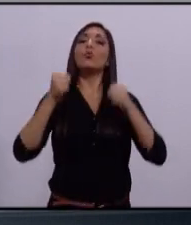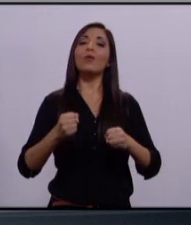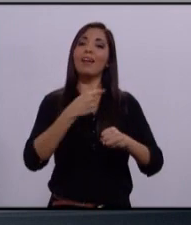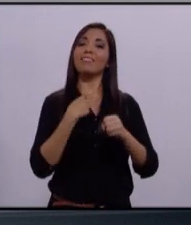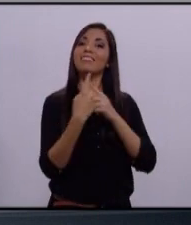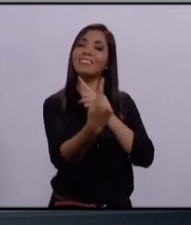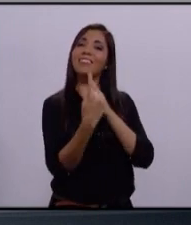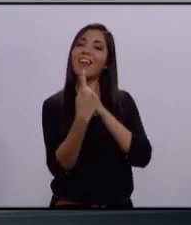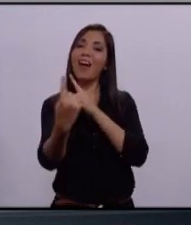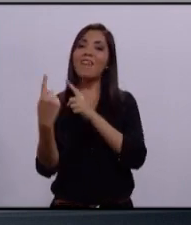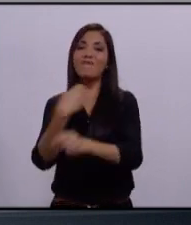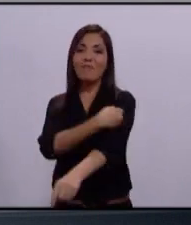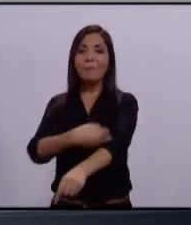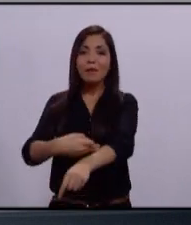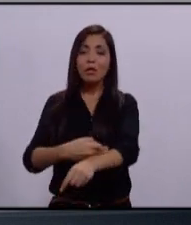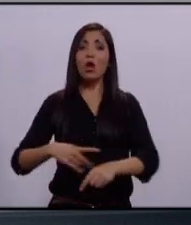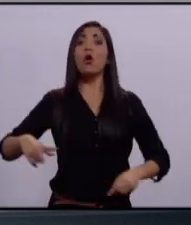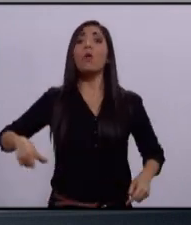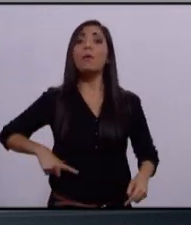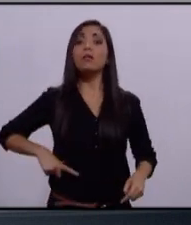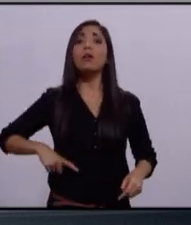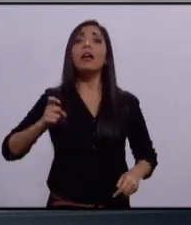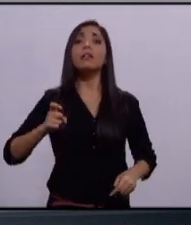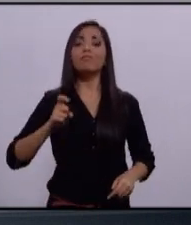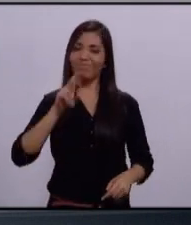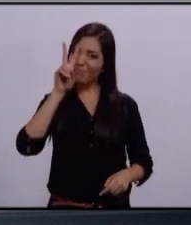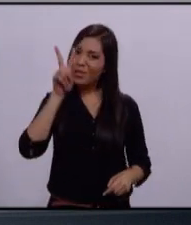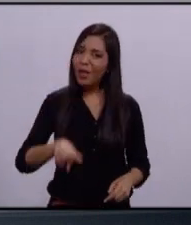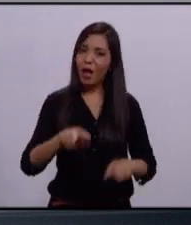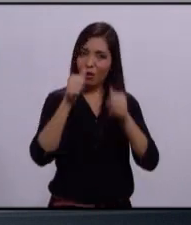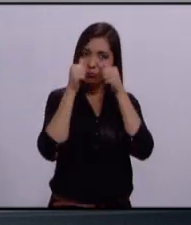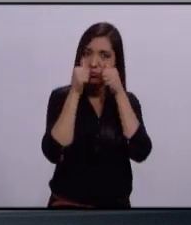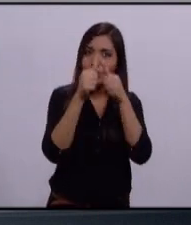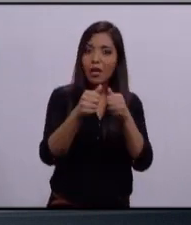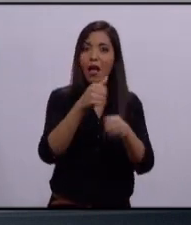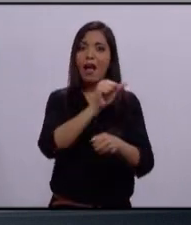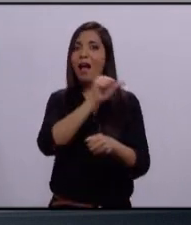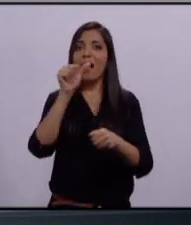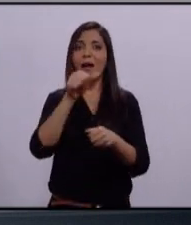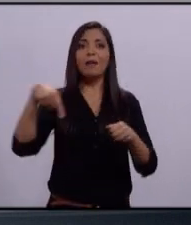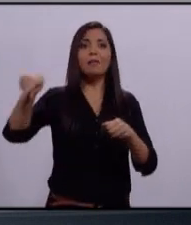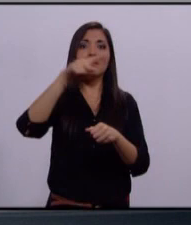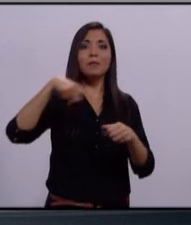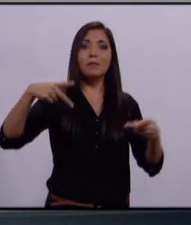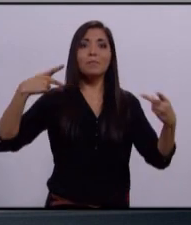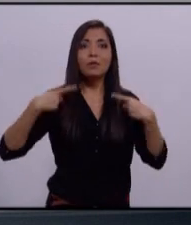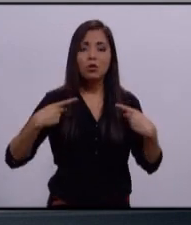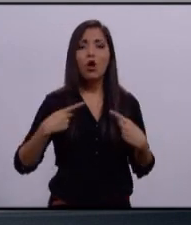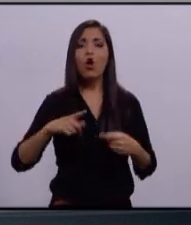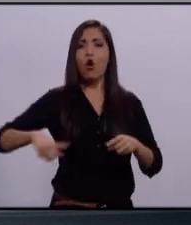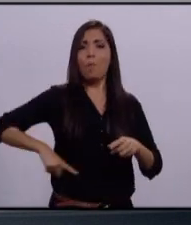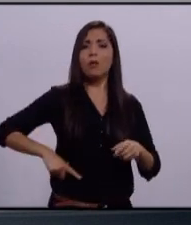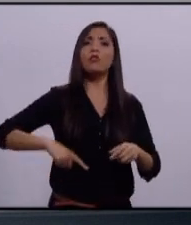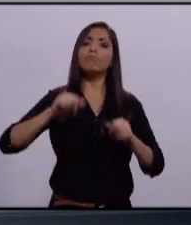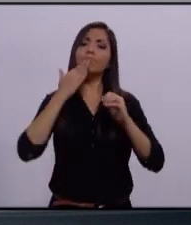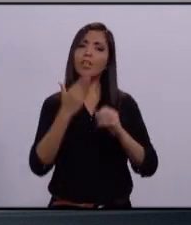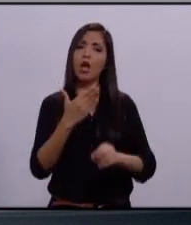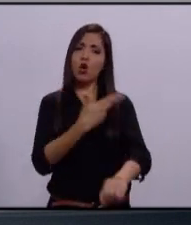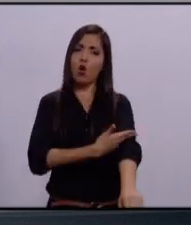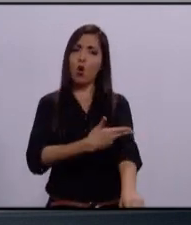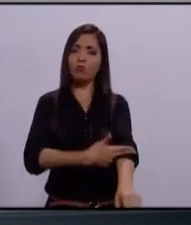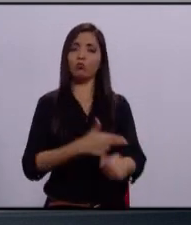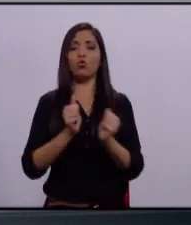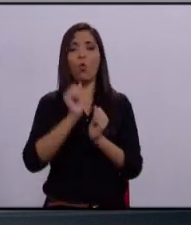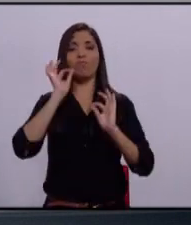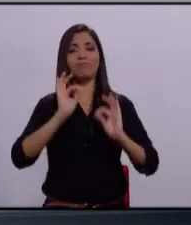familias. Un gobierno que verdaderamente escuche a los ciudadanos. Un gobierno con funcionarios honestos, con